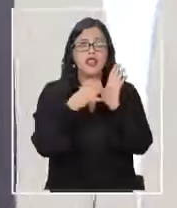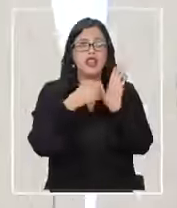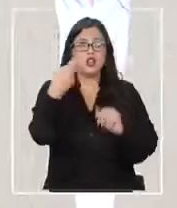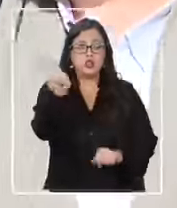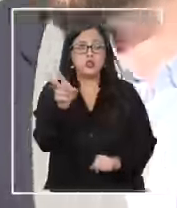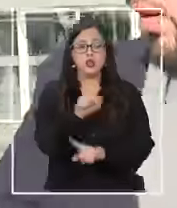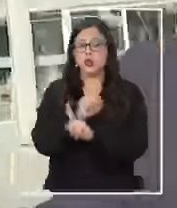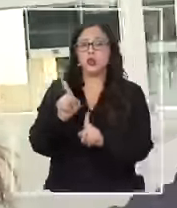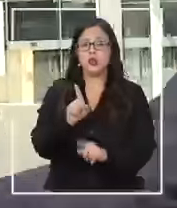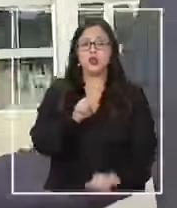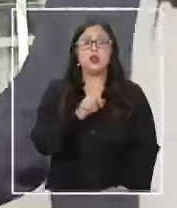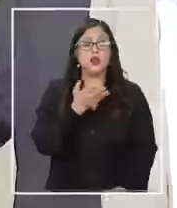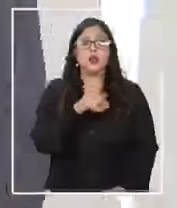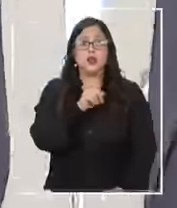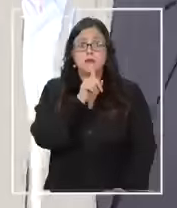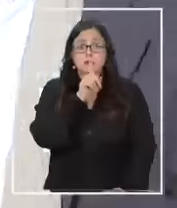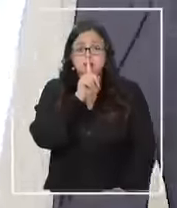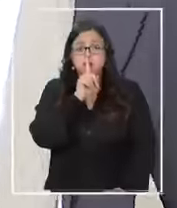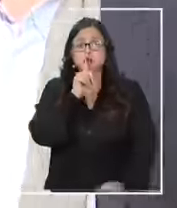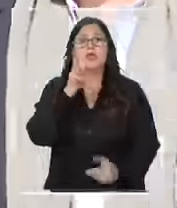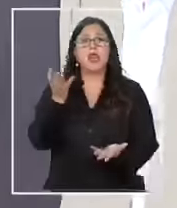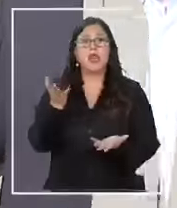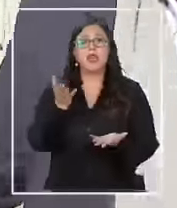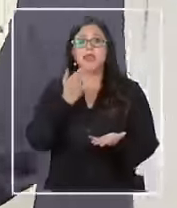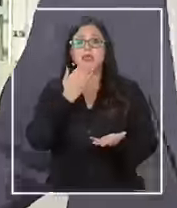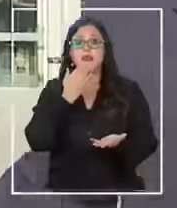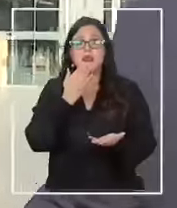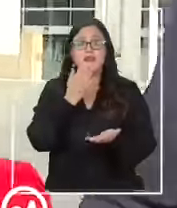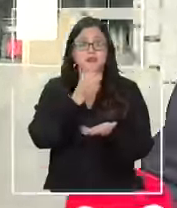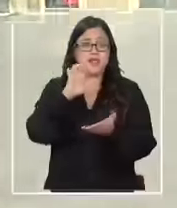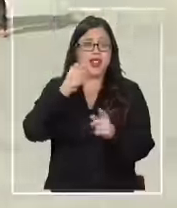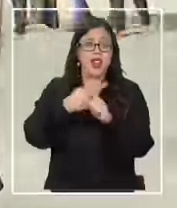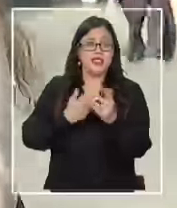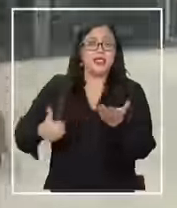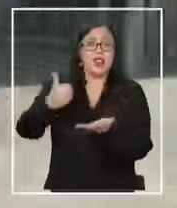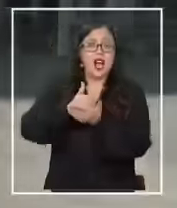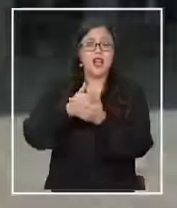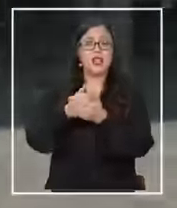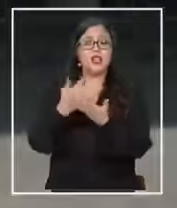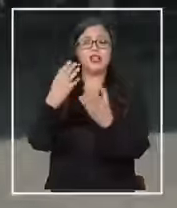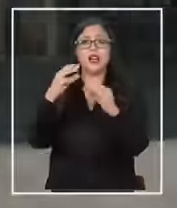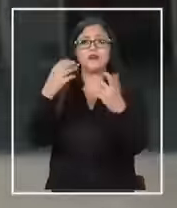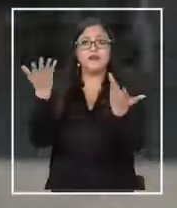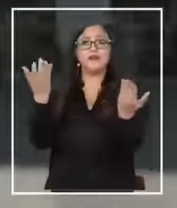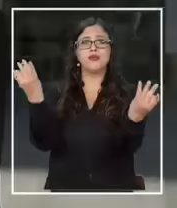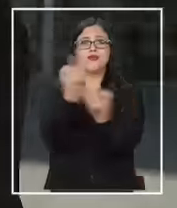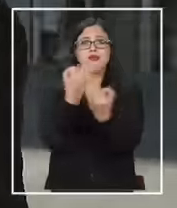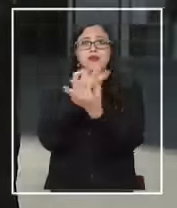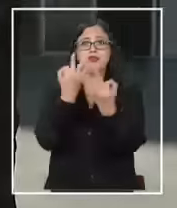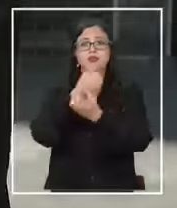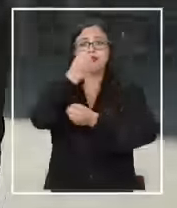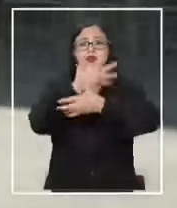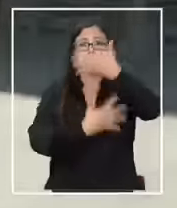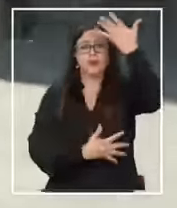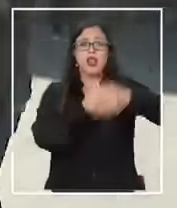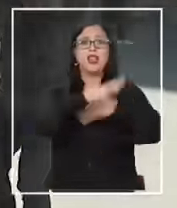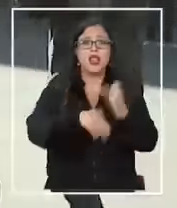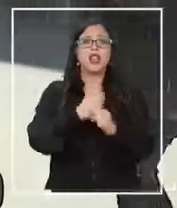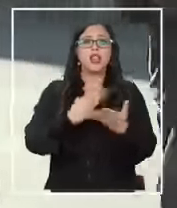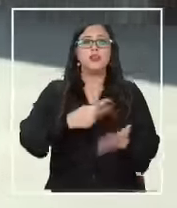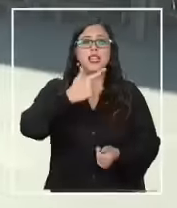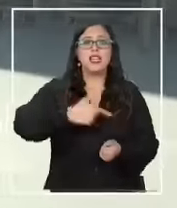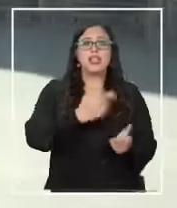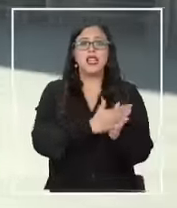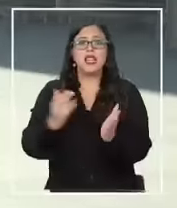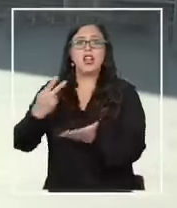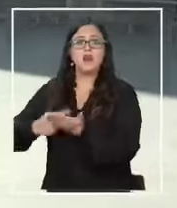Un solitario Torrealba desde ese momento siguió escuchando la larga lista de acusaciones. Por ejemplo, que entre 2017 y 2022